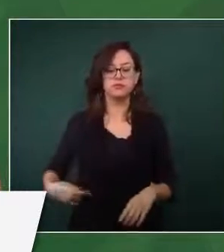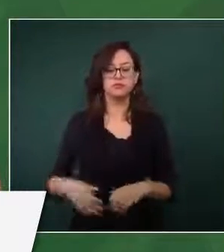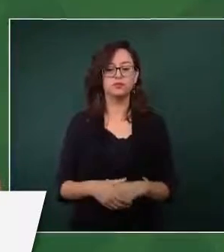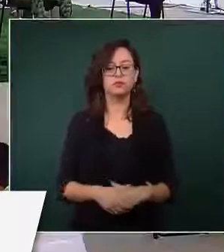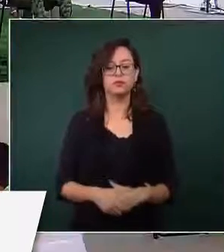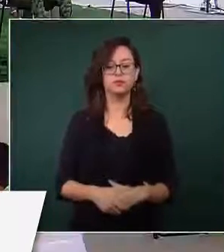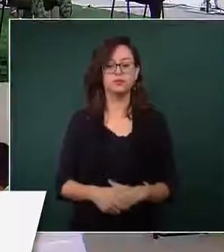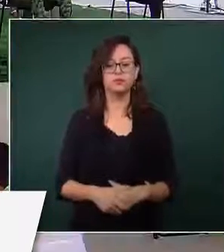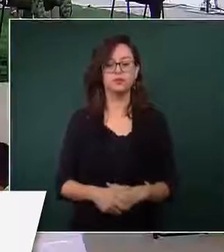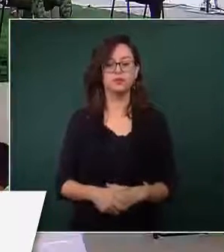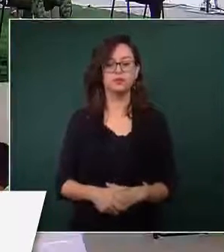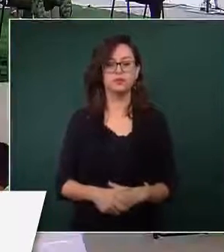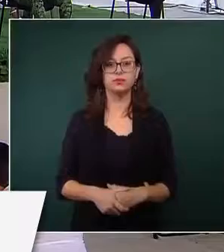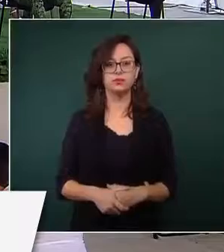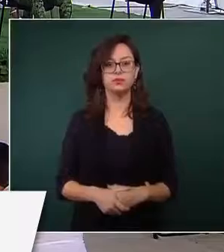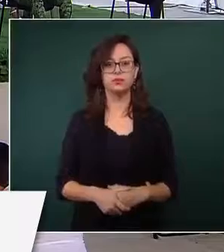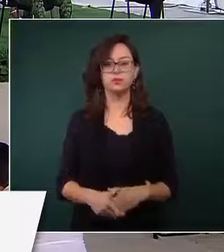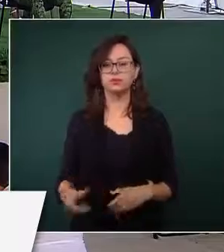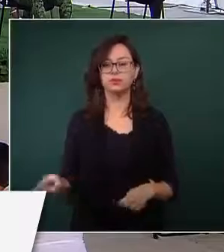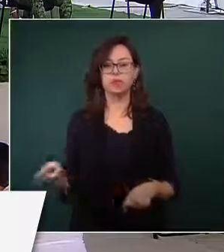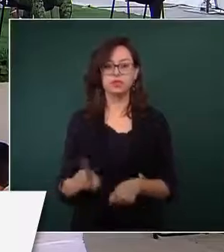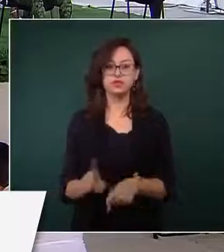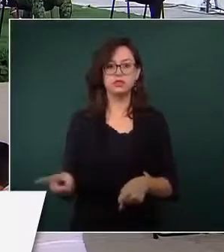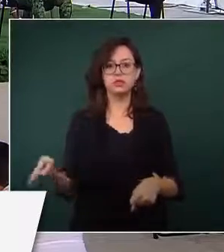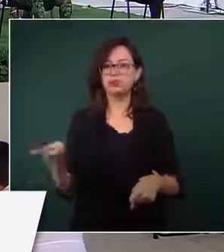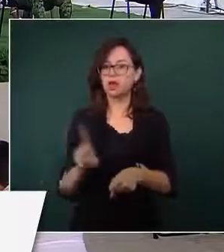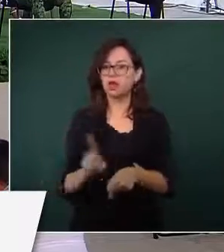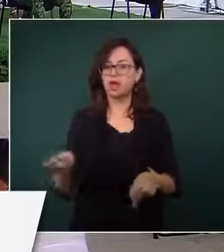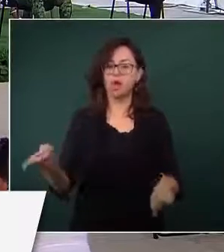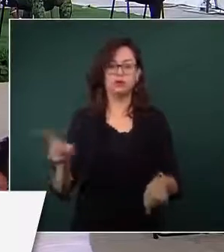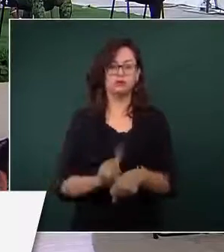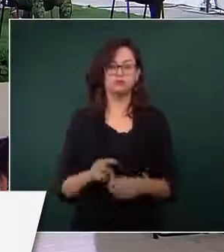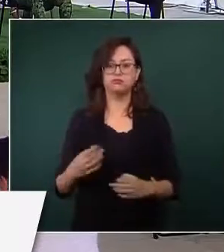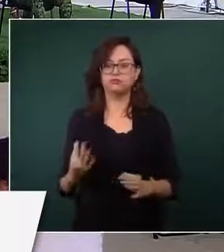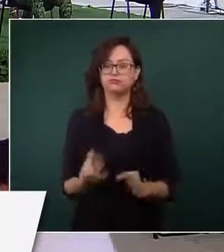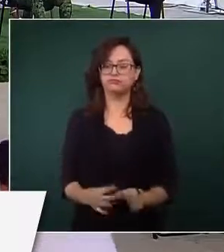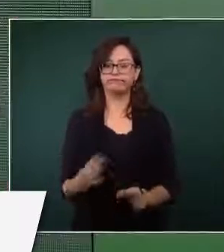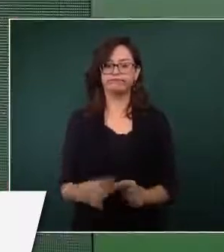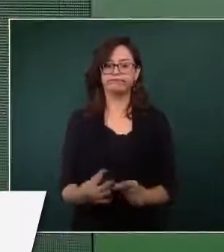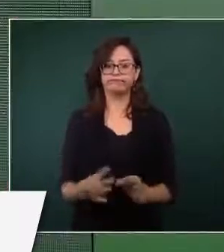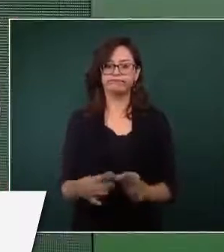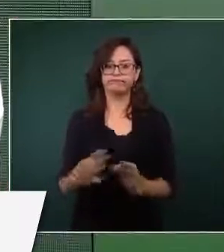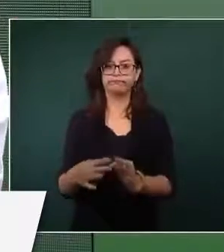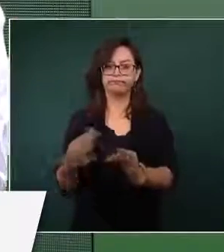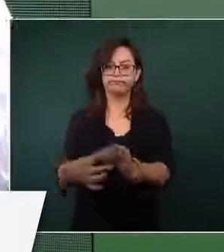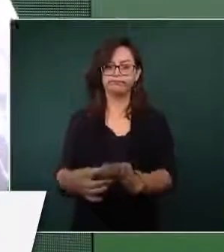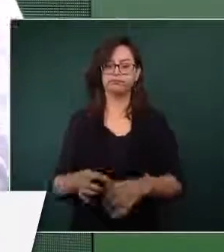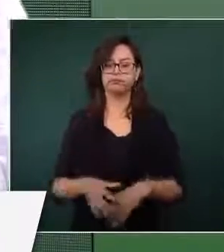de modo que diariamente se tiene